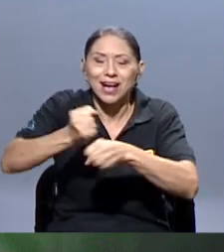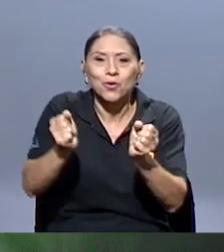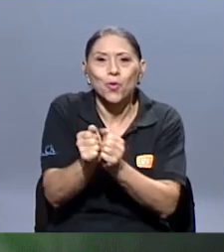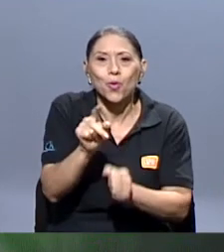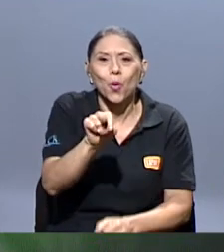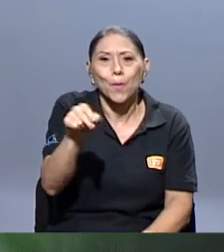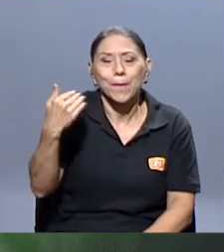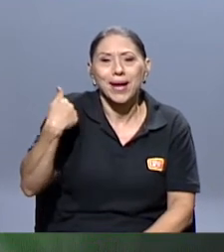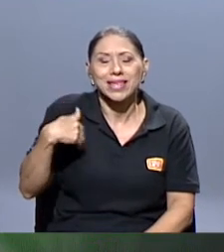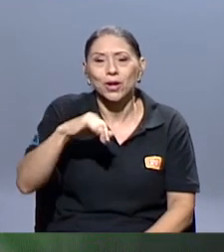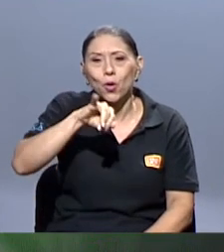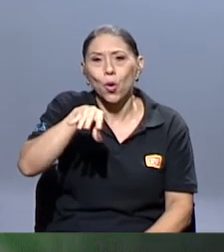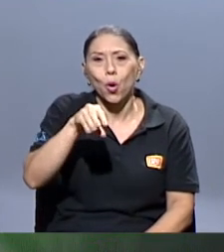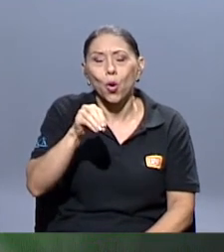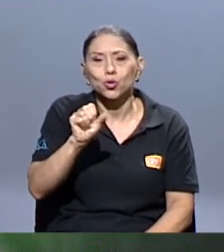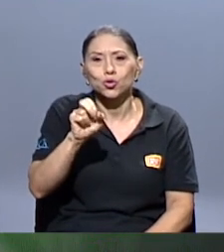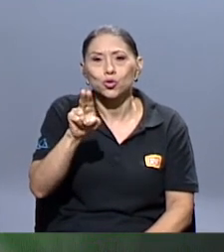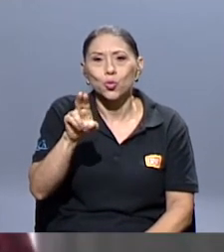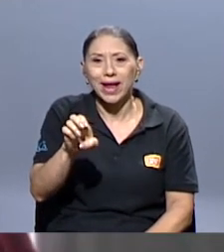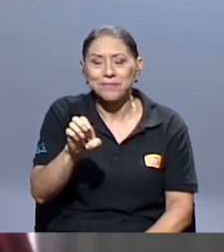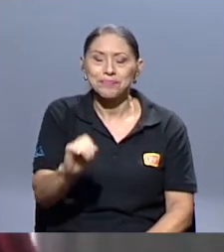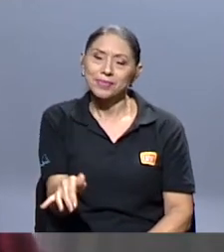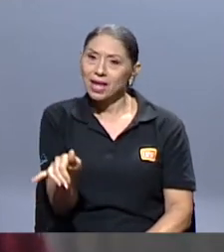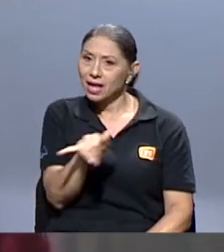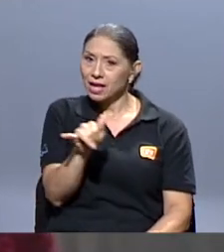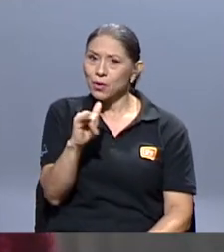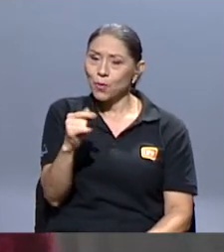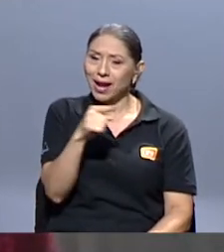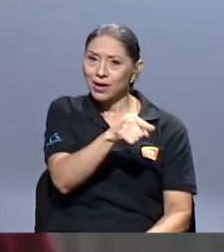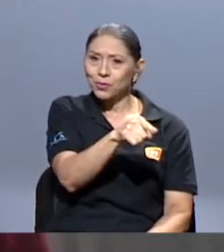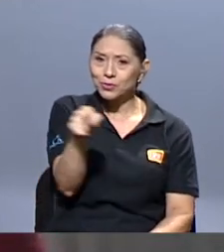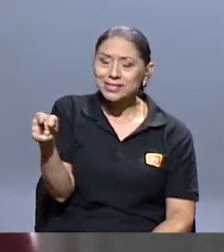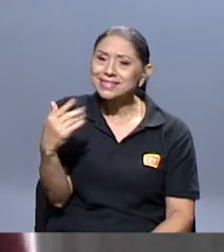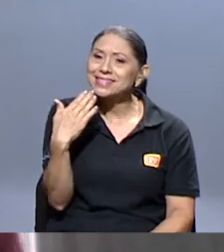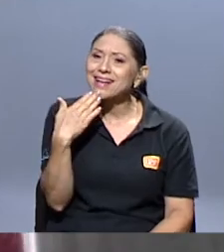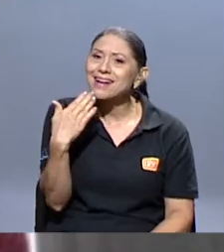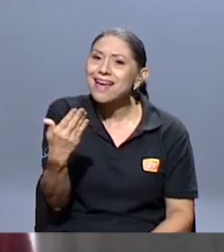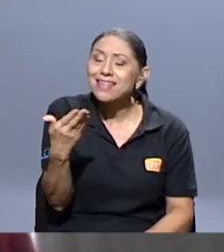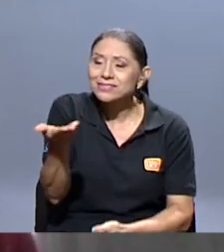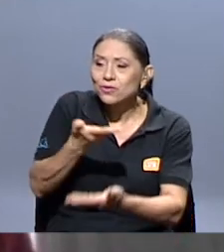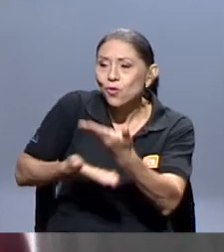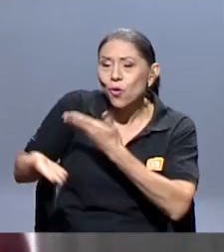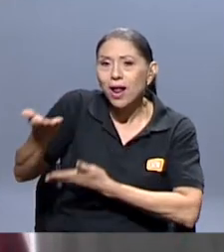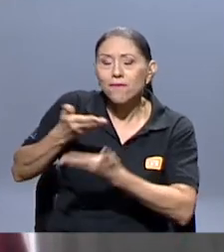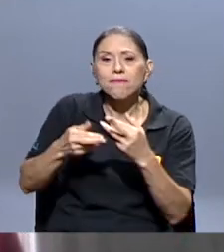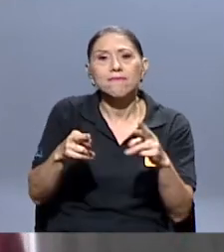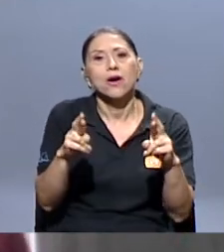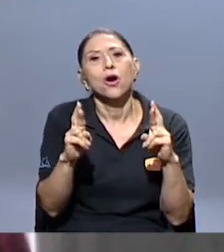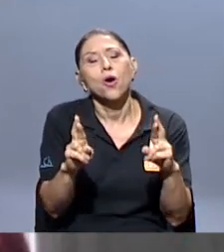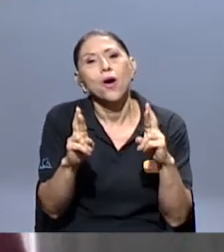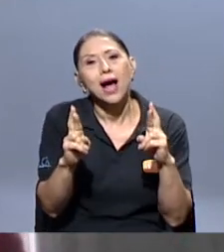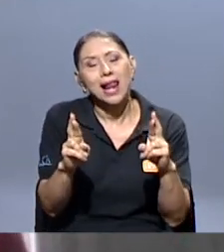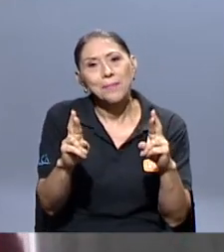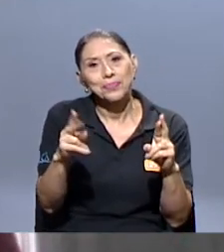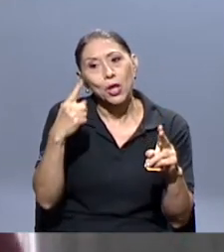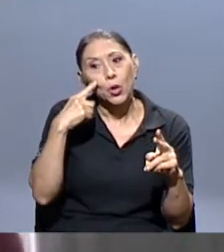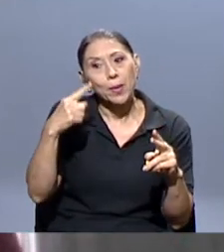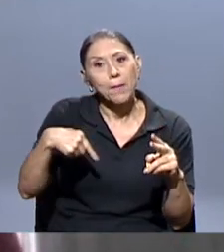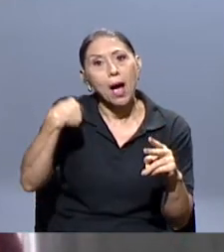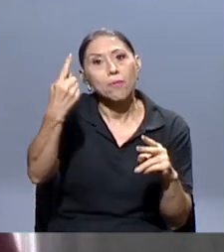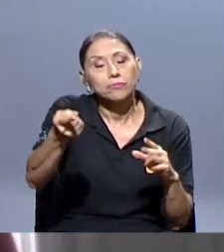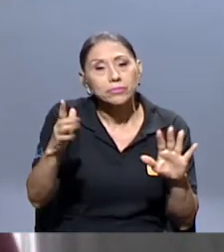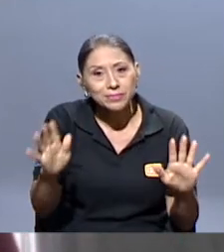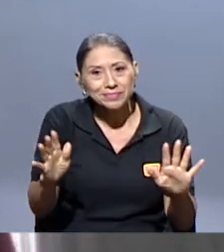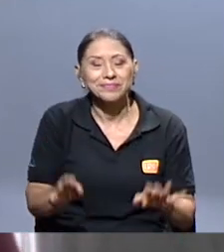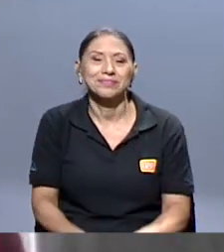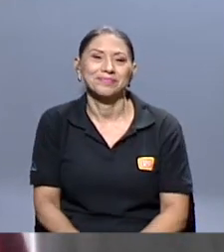compañero Josué. Igual a ustedes. Agradezco la colaboración y ojalá nos veamos en algún otro